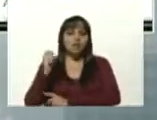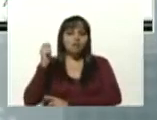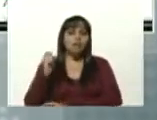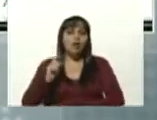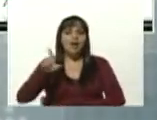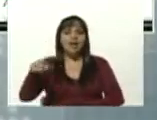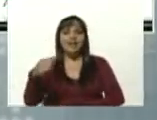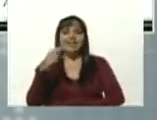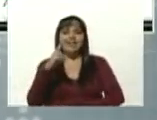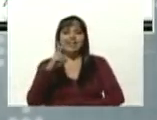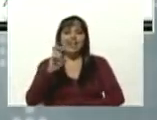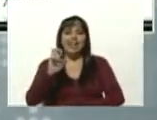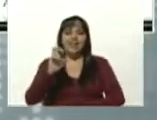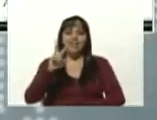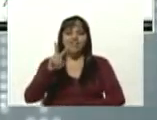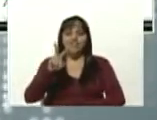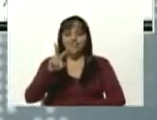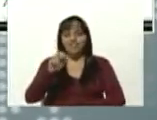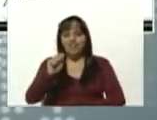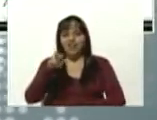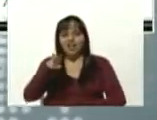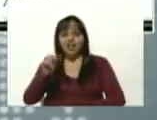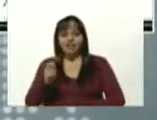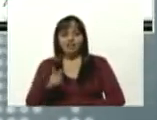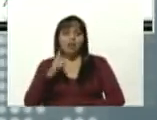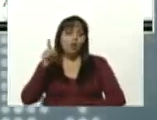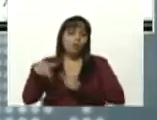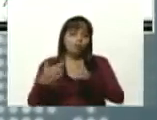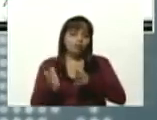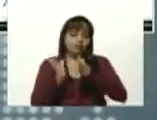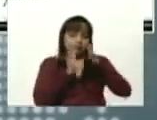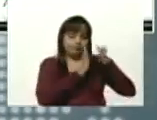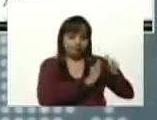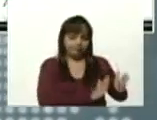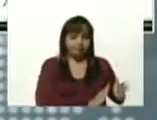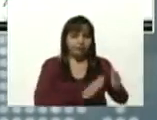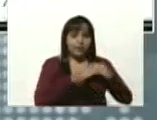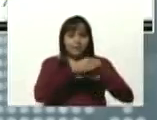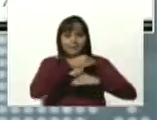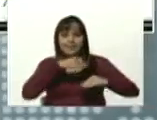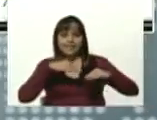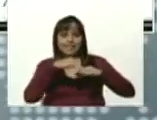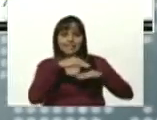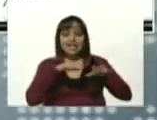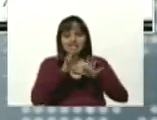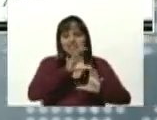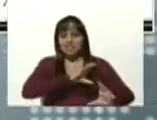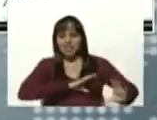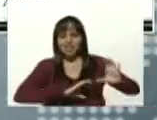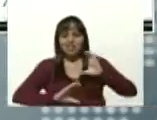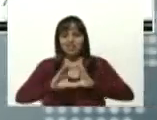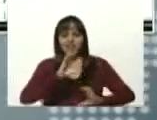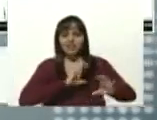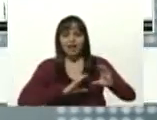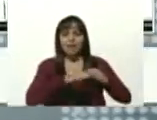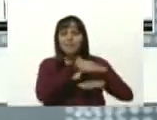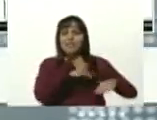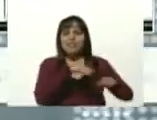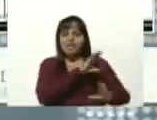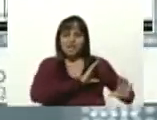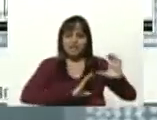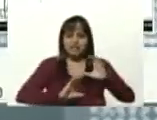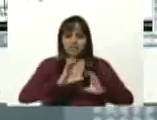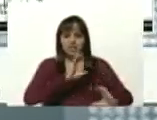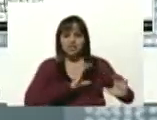Guevara por este lado la ministra científica ministra de la ciencia